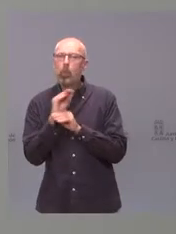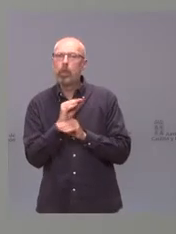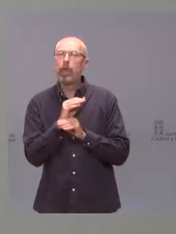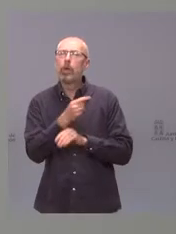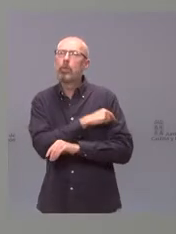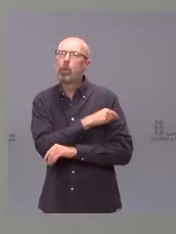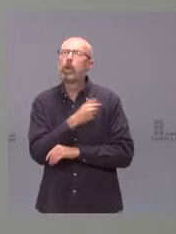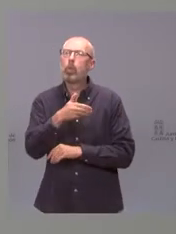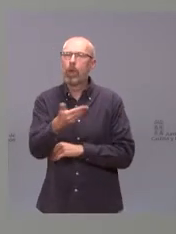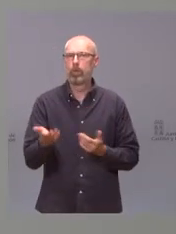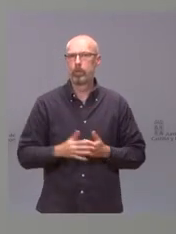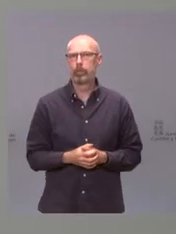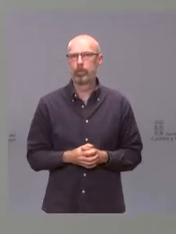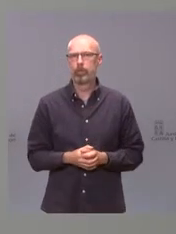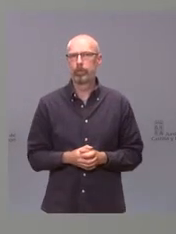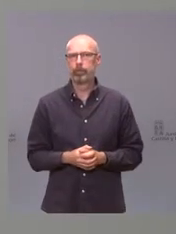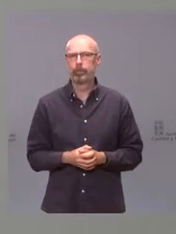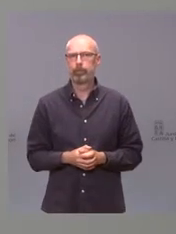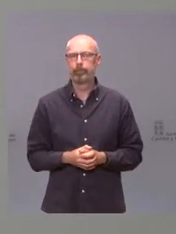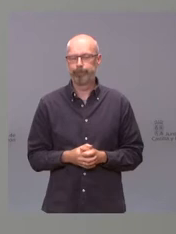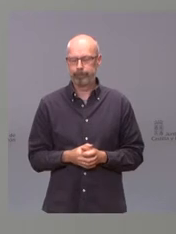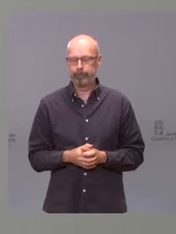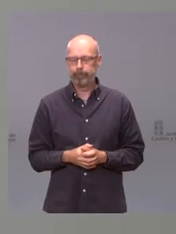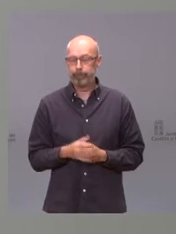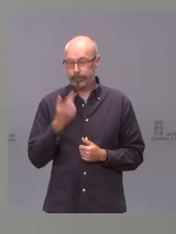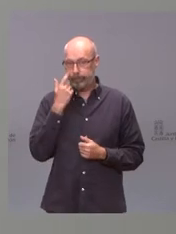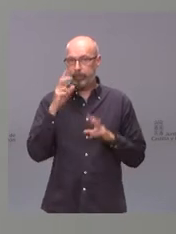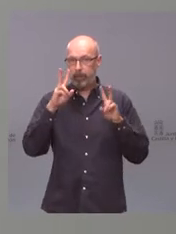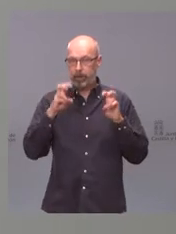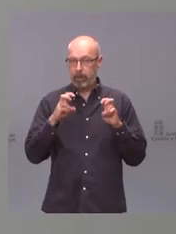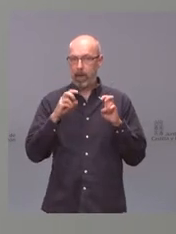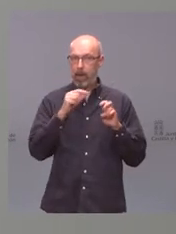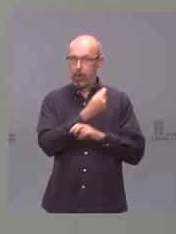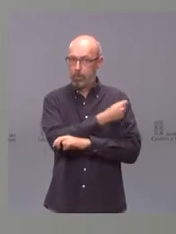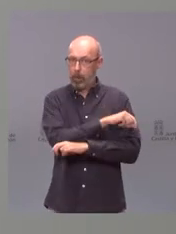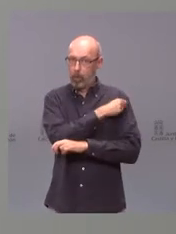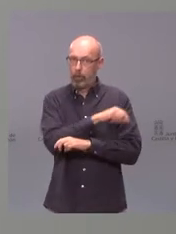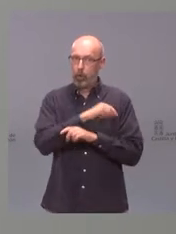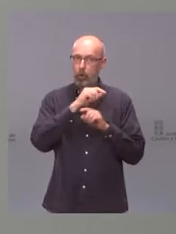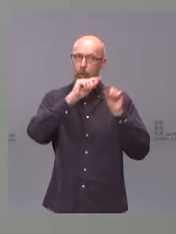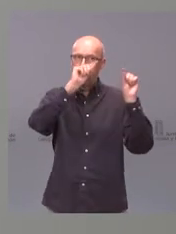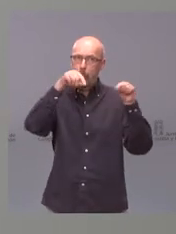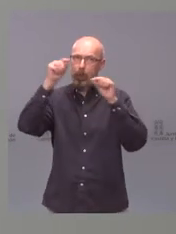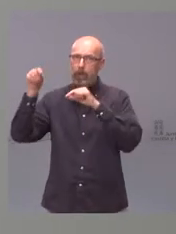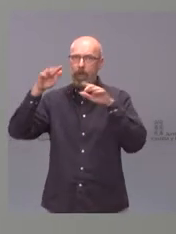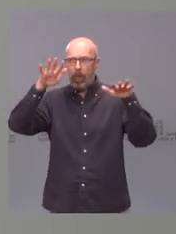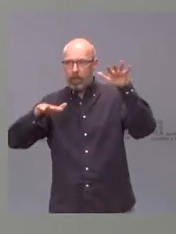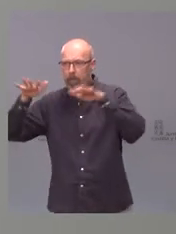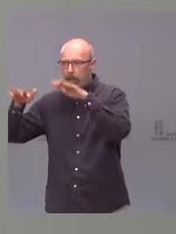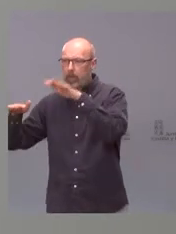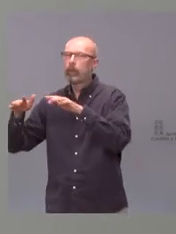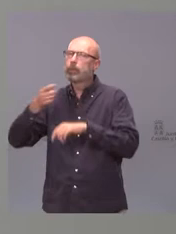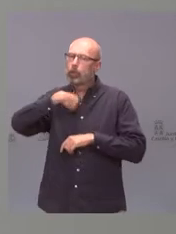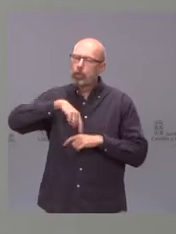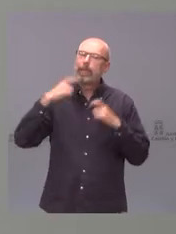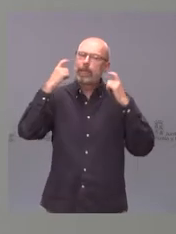Bueno, a ver, en relación a la vacunación y el desequilibrio, estamos intentando tener un cierto nivel